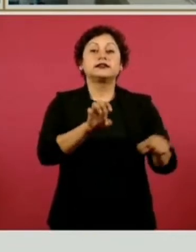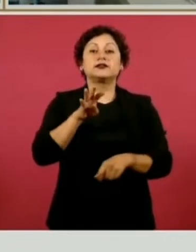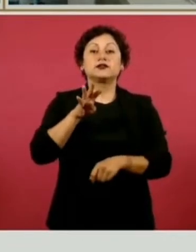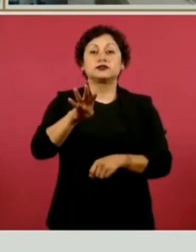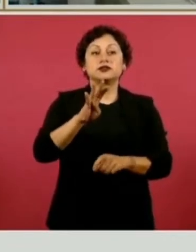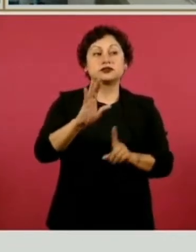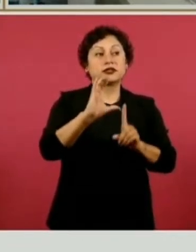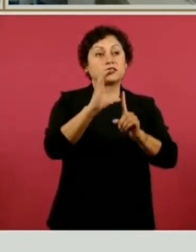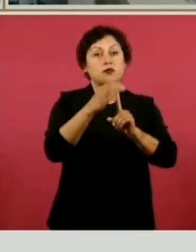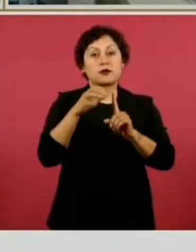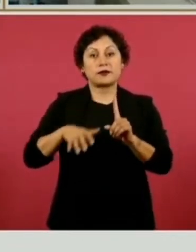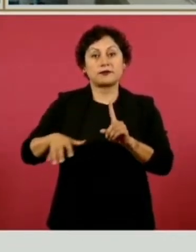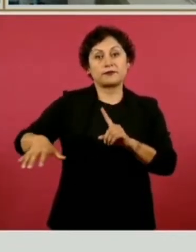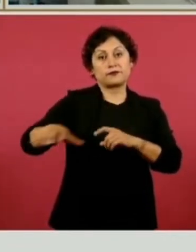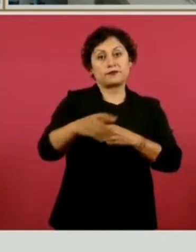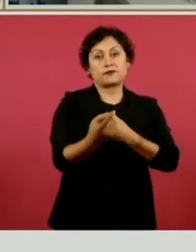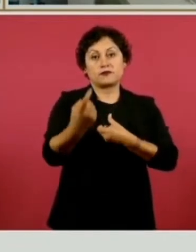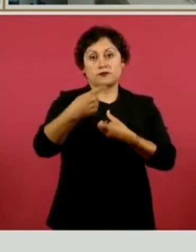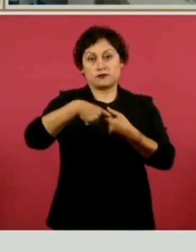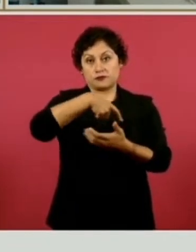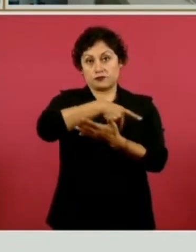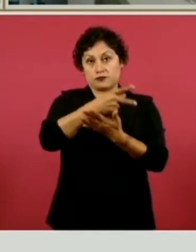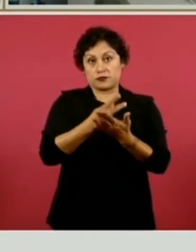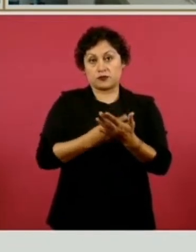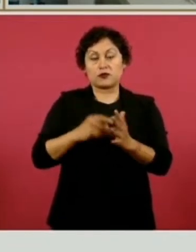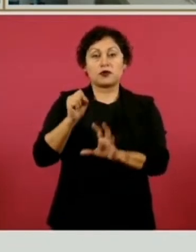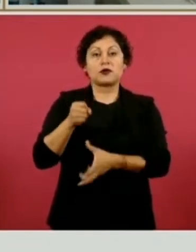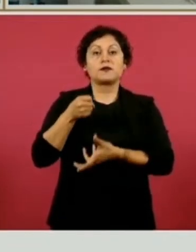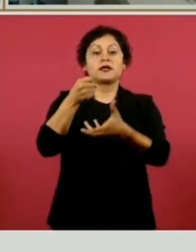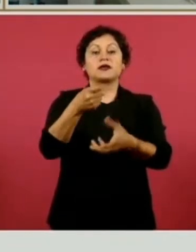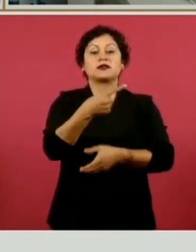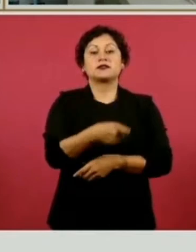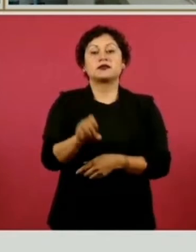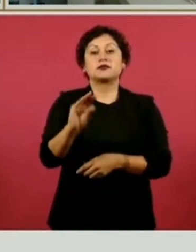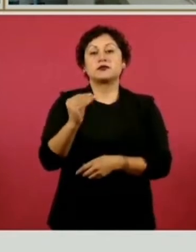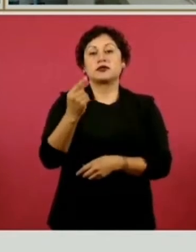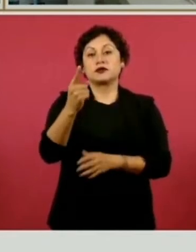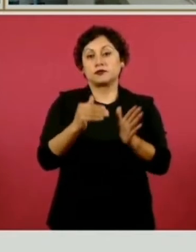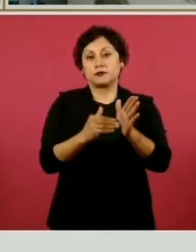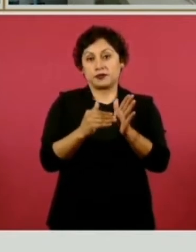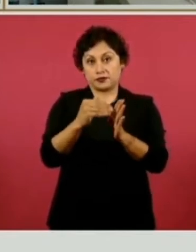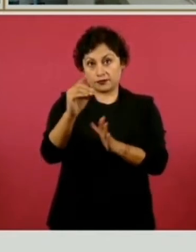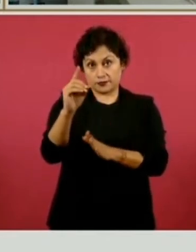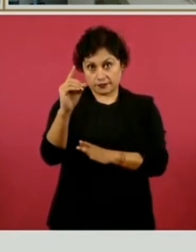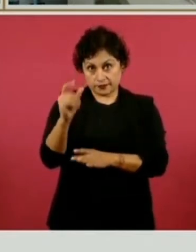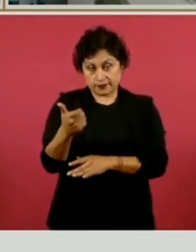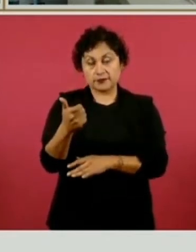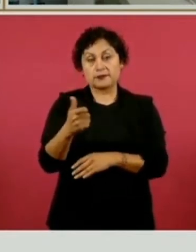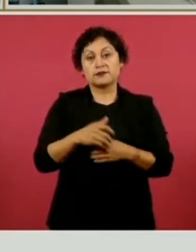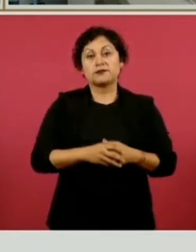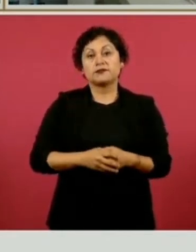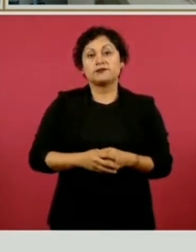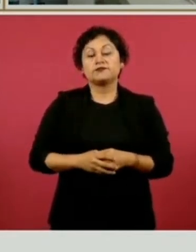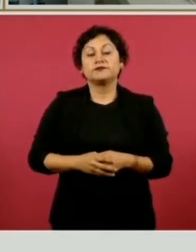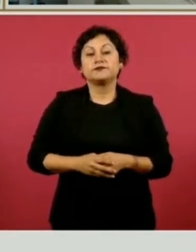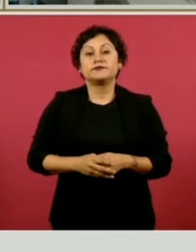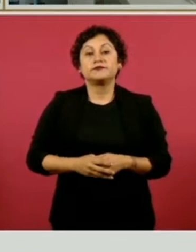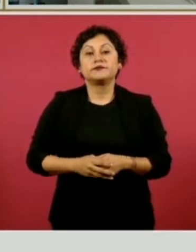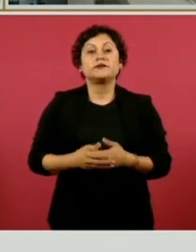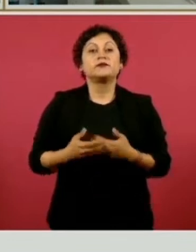de La Clínica Es Nuestra que están ya ejerciendo 191 millones de pesos. Aquí tenemos este ejemplo de